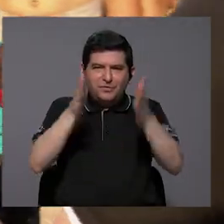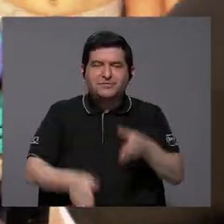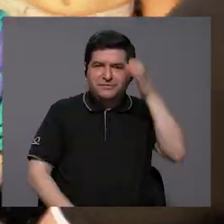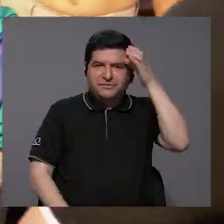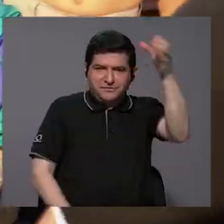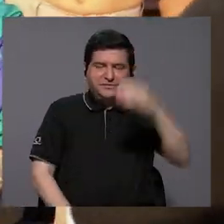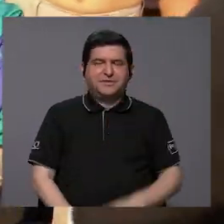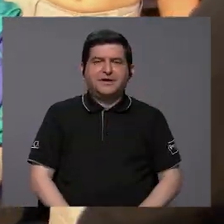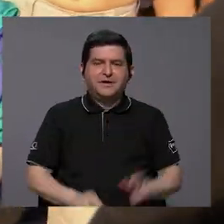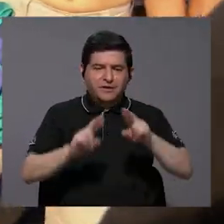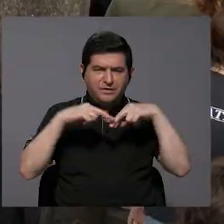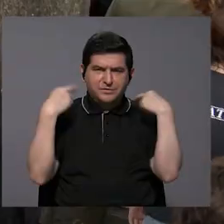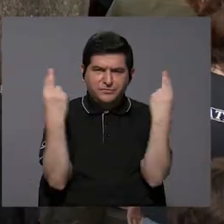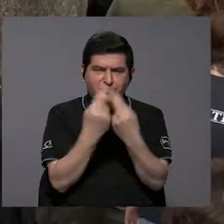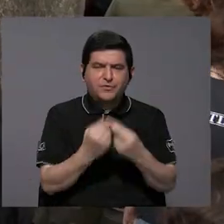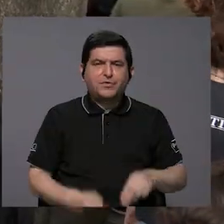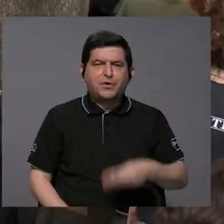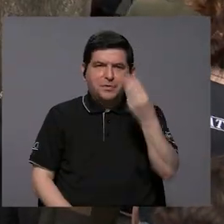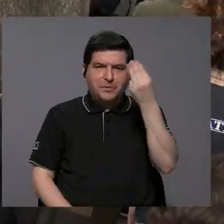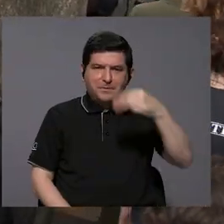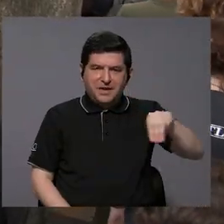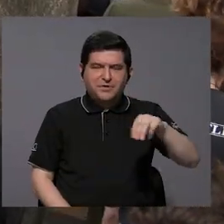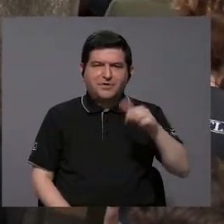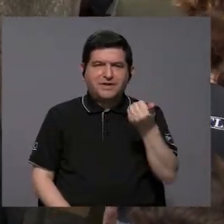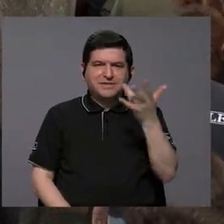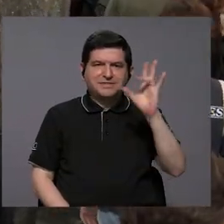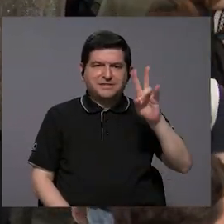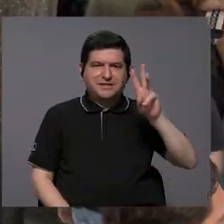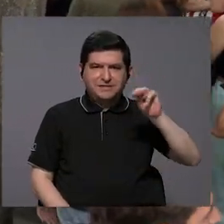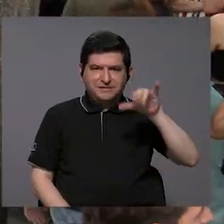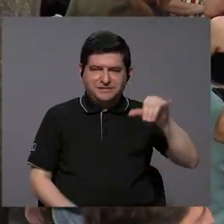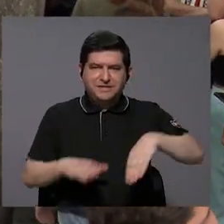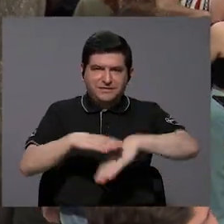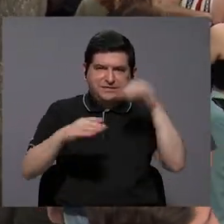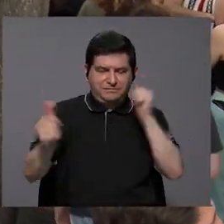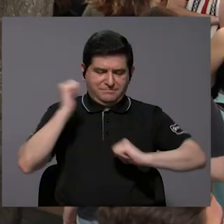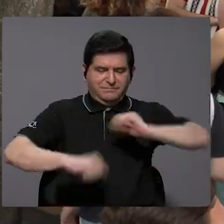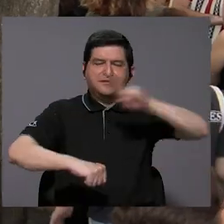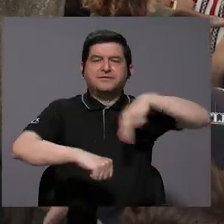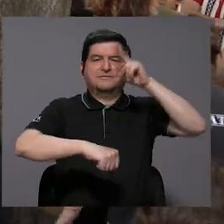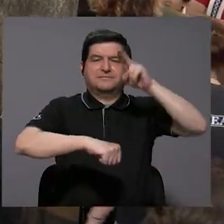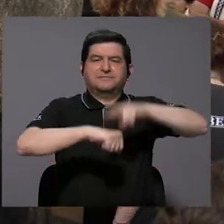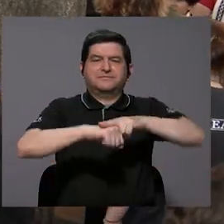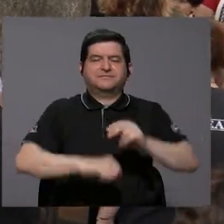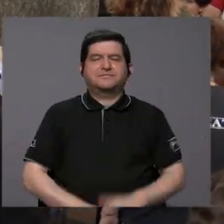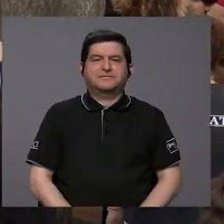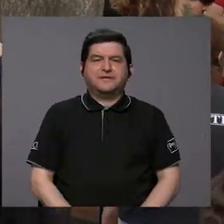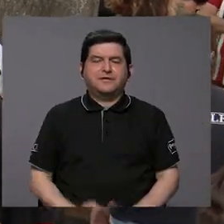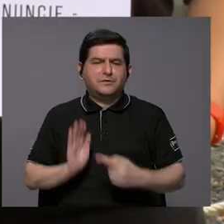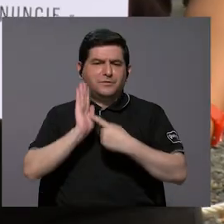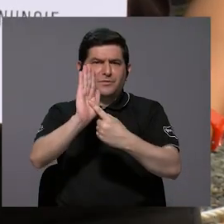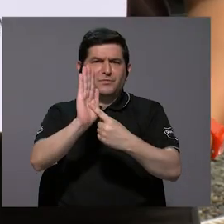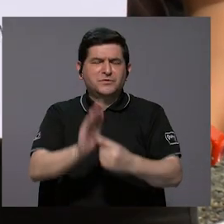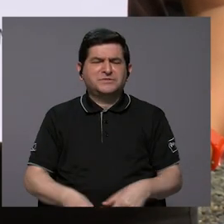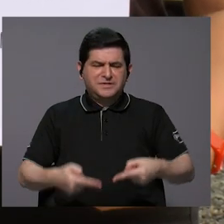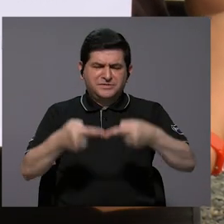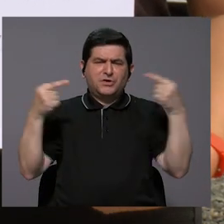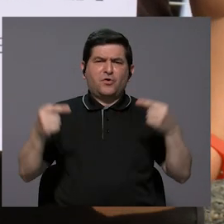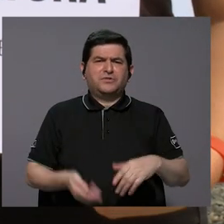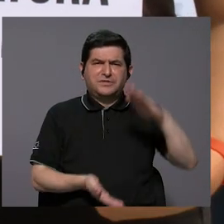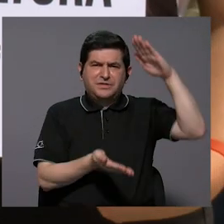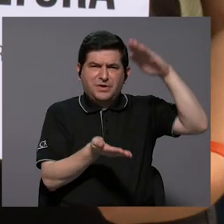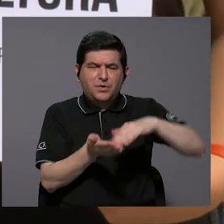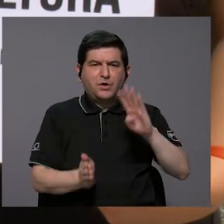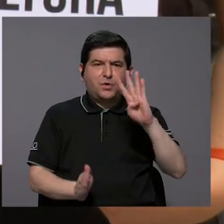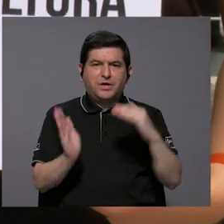profesionales de la cultura, se reunieron el pasado miércoles 17 de mayo a las afueras del Teatro Nacional, para manifestarse